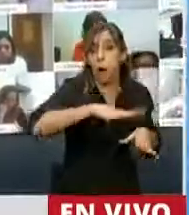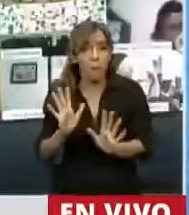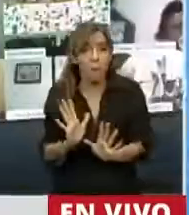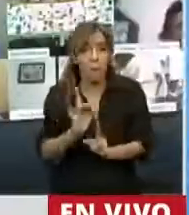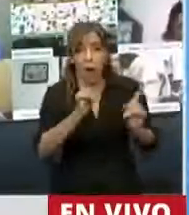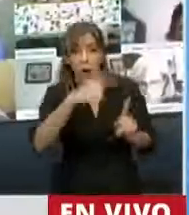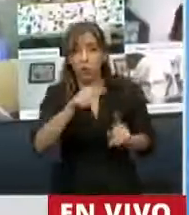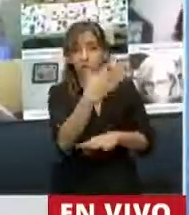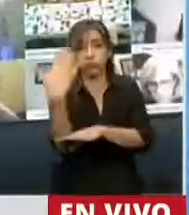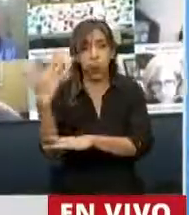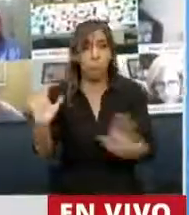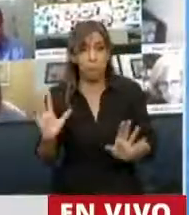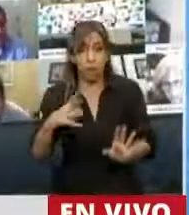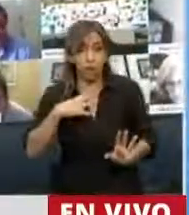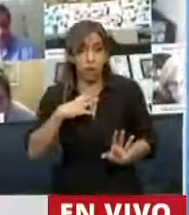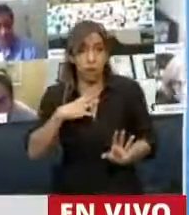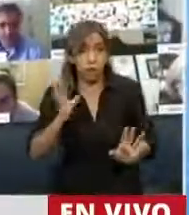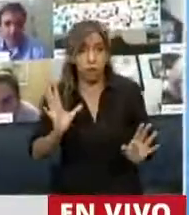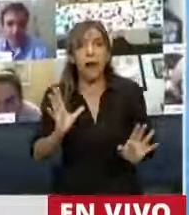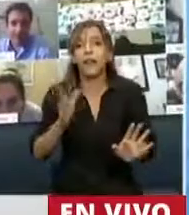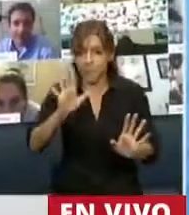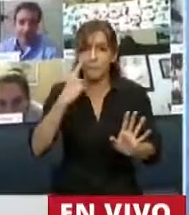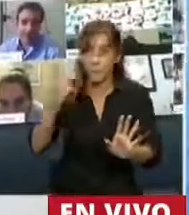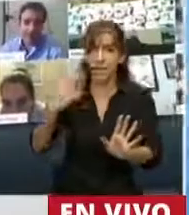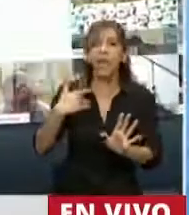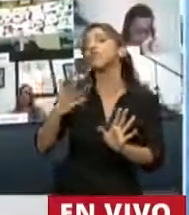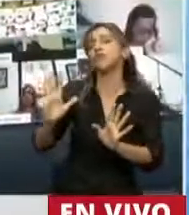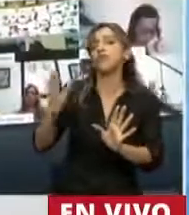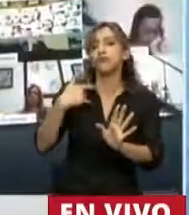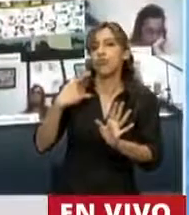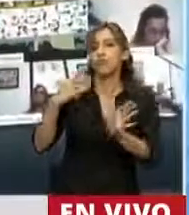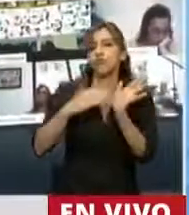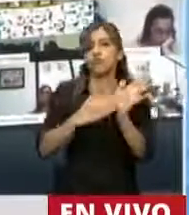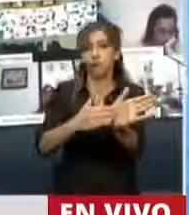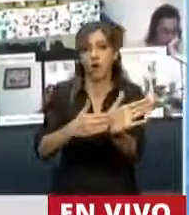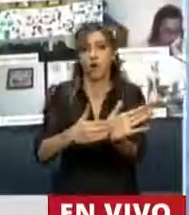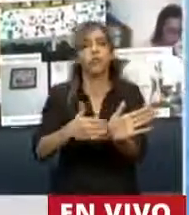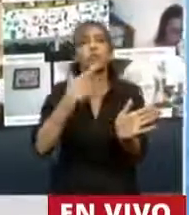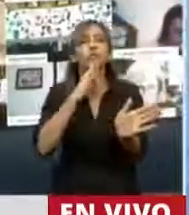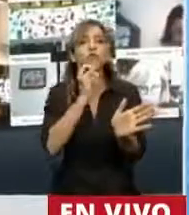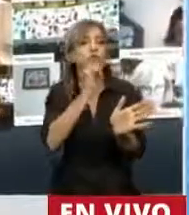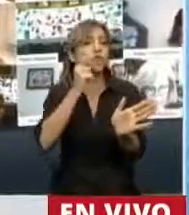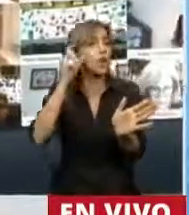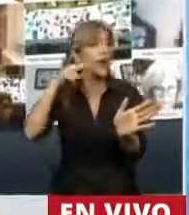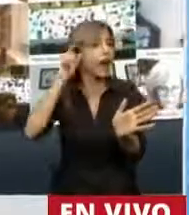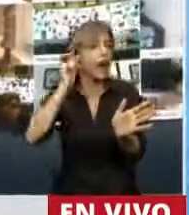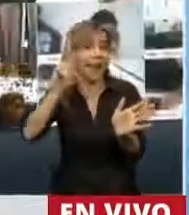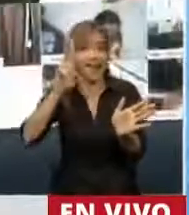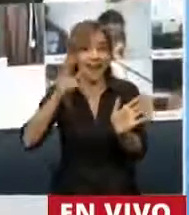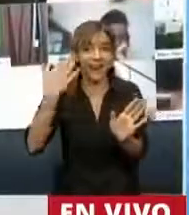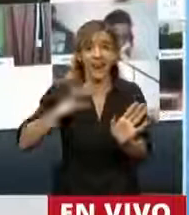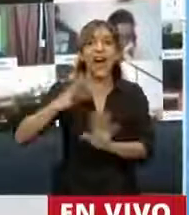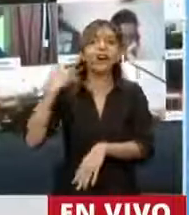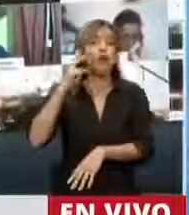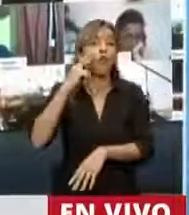reestructurar. Miren, me tomé el trabajo para traerles lo siguiente. Federico Sturzenegger, 18 de marzo del 2018.